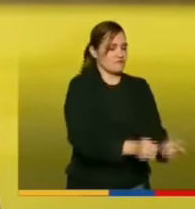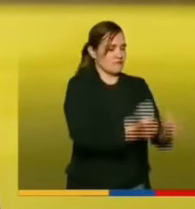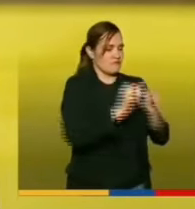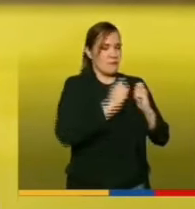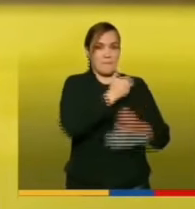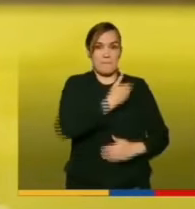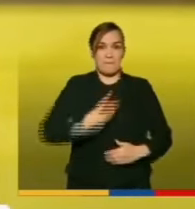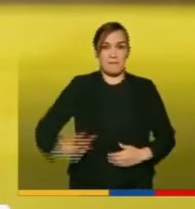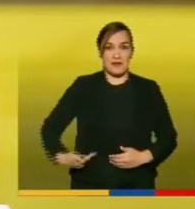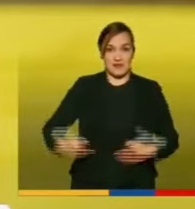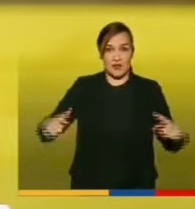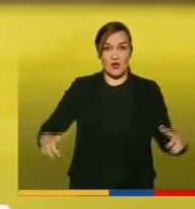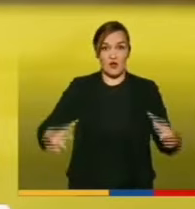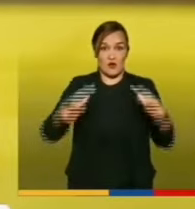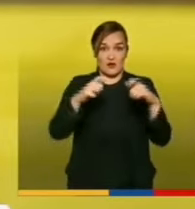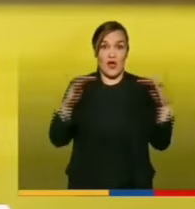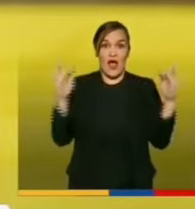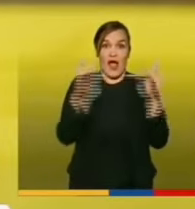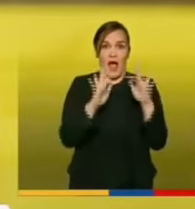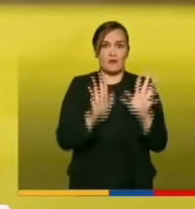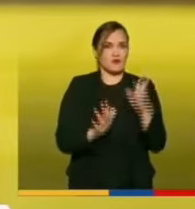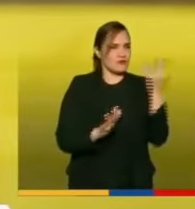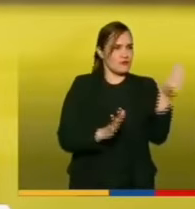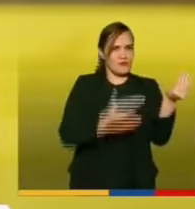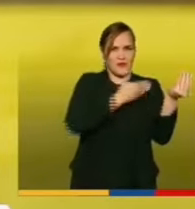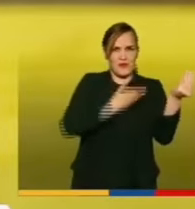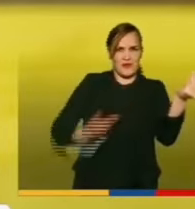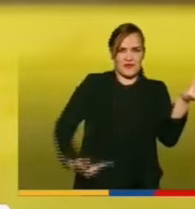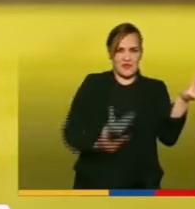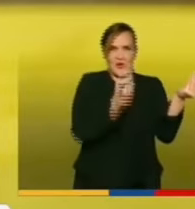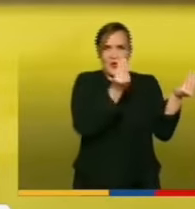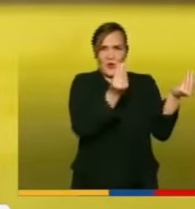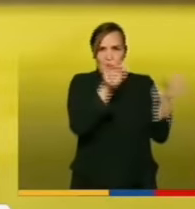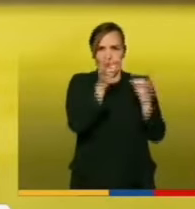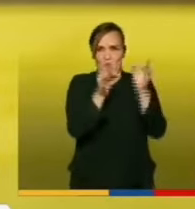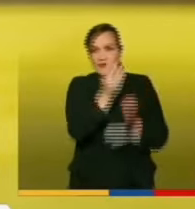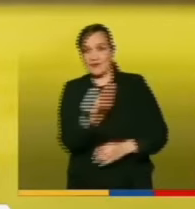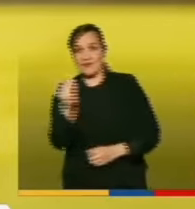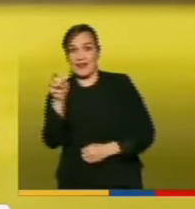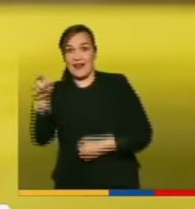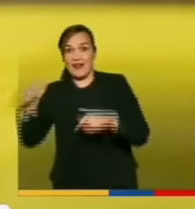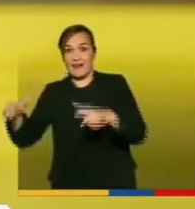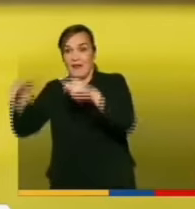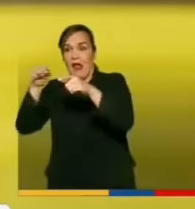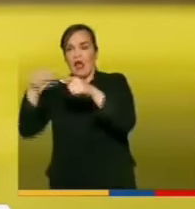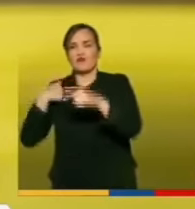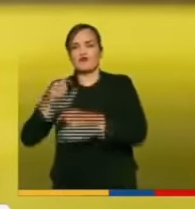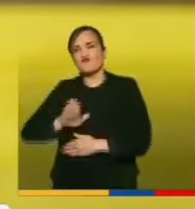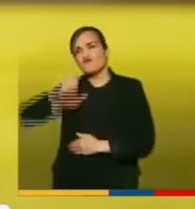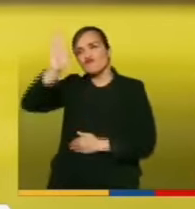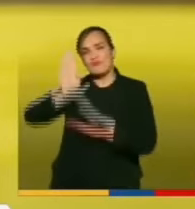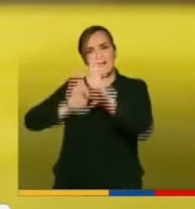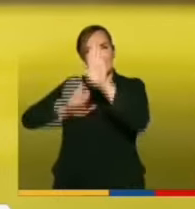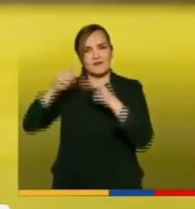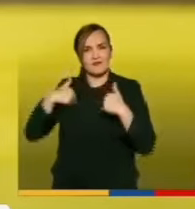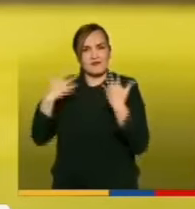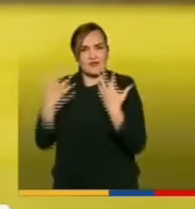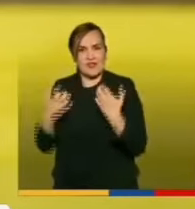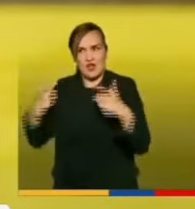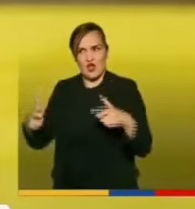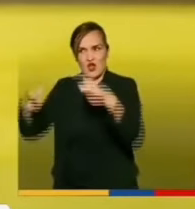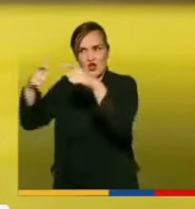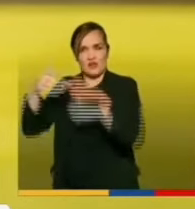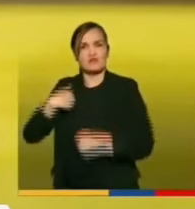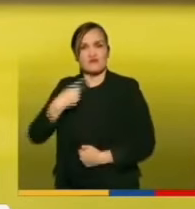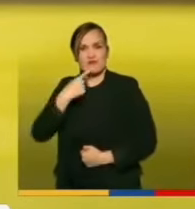del poder público, hice unos compromisos con el Congreso y con el país. Y